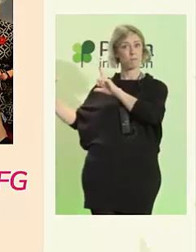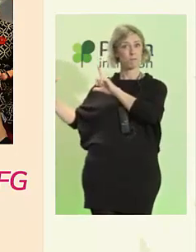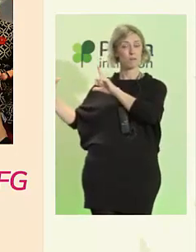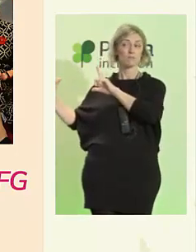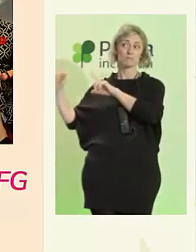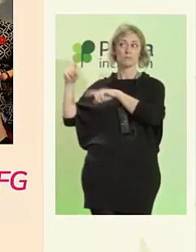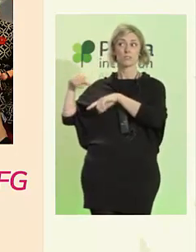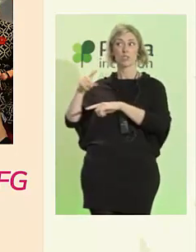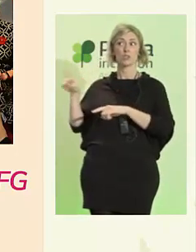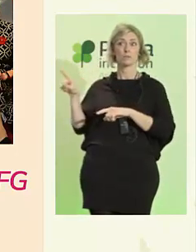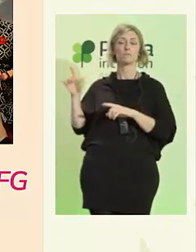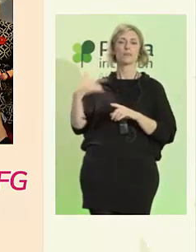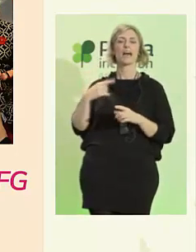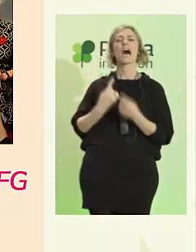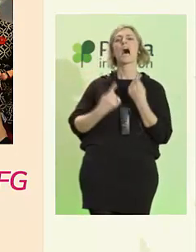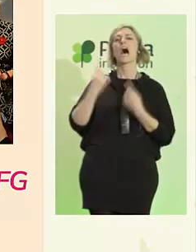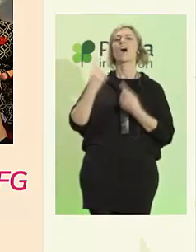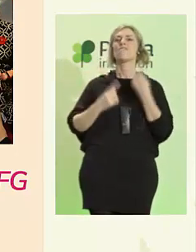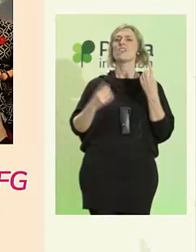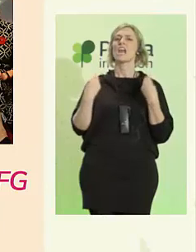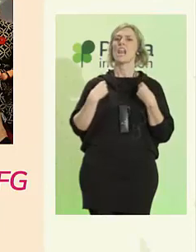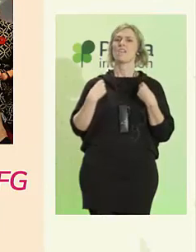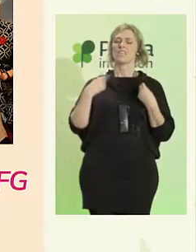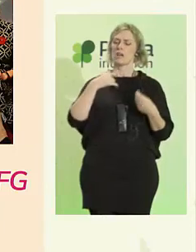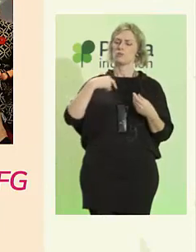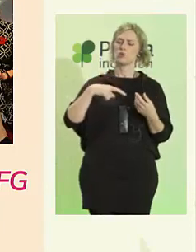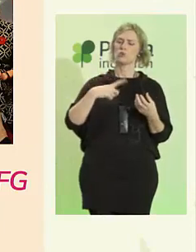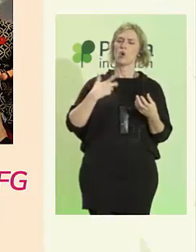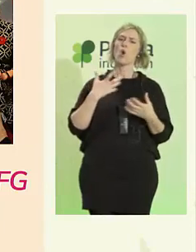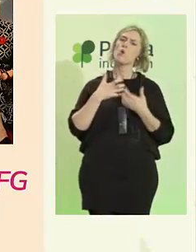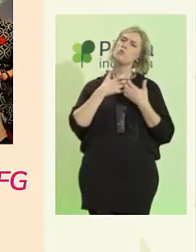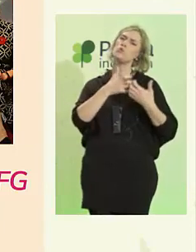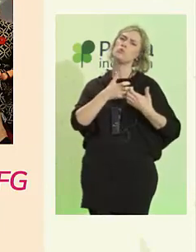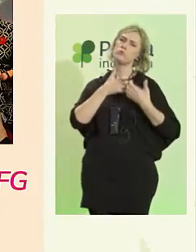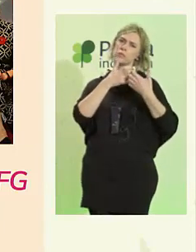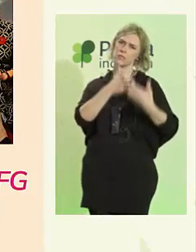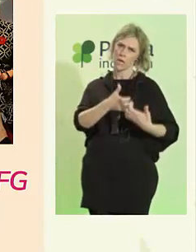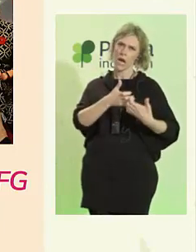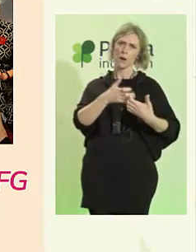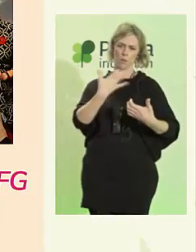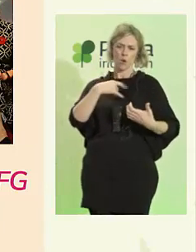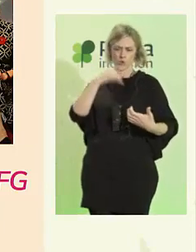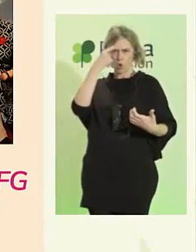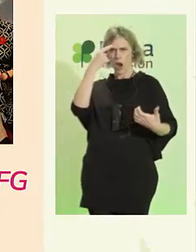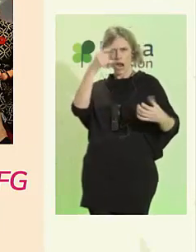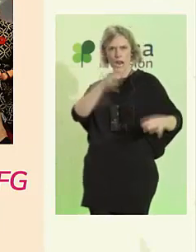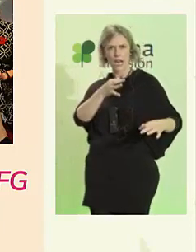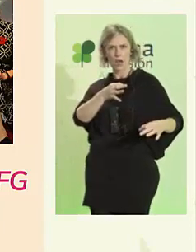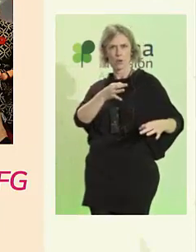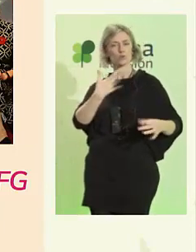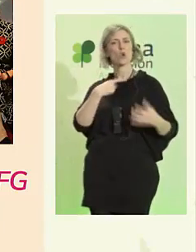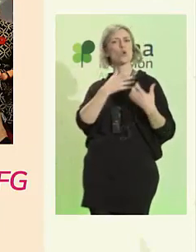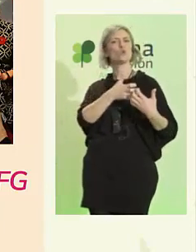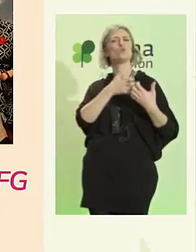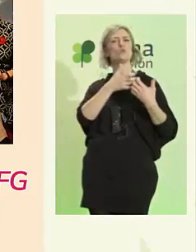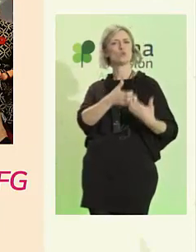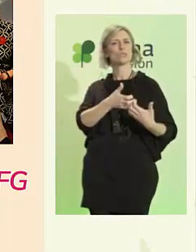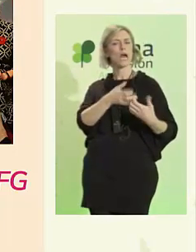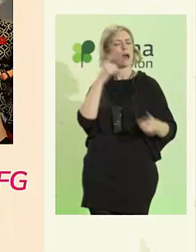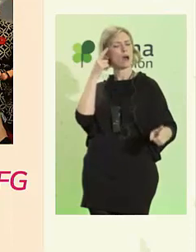A veces en la vida hay que luchar por lo que uno cree. Tenemos que luchar contra la injusticia.